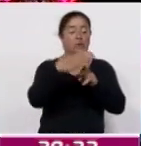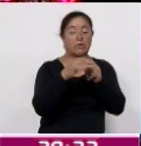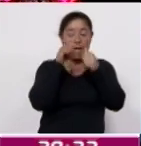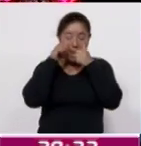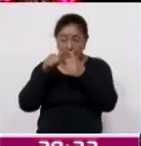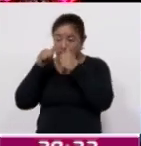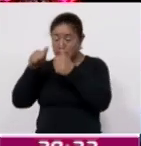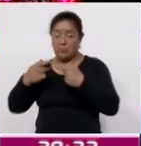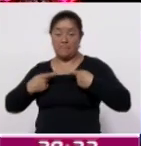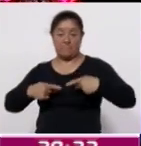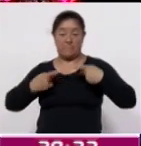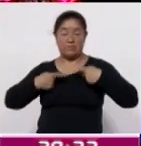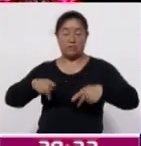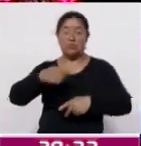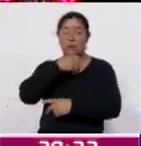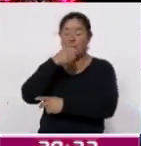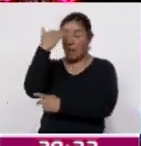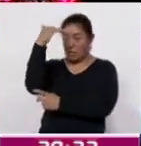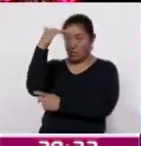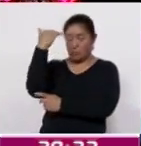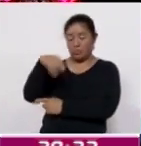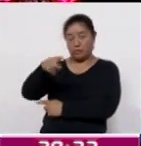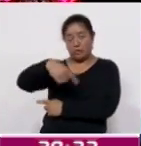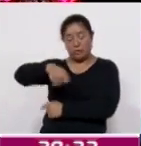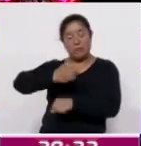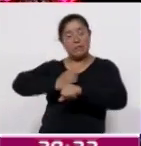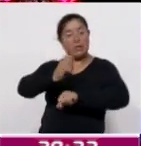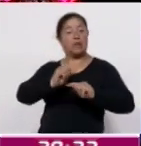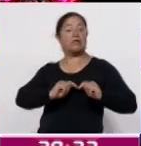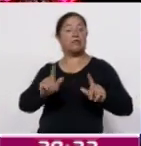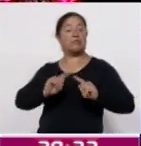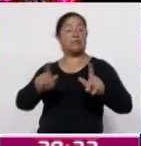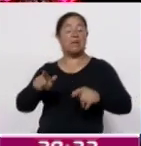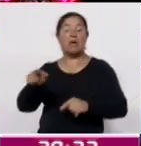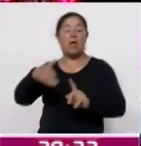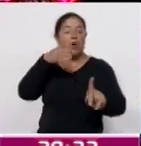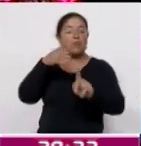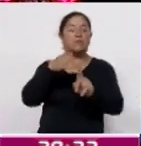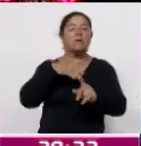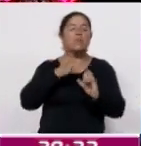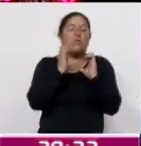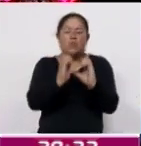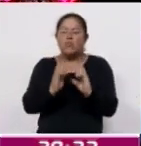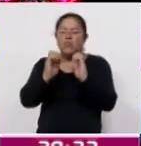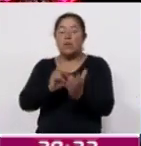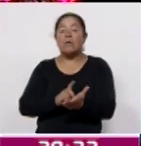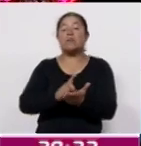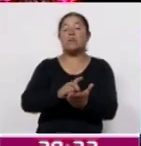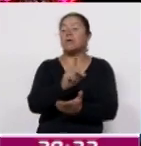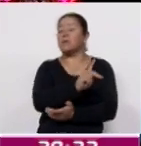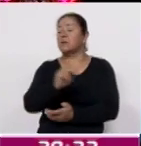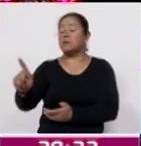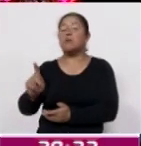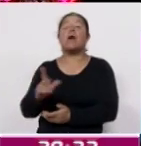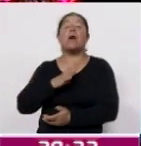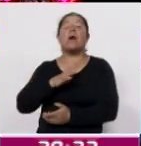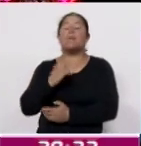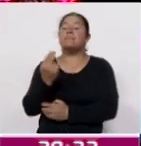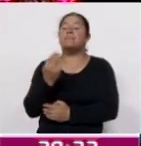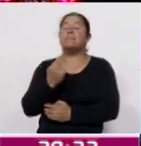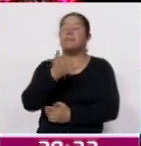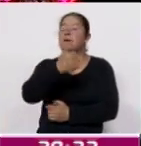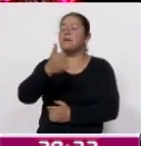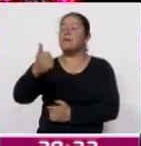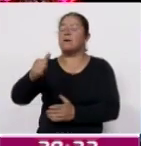Atención a Personas Adultas Mayores del Estado de Tlaxcala con el objetivo de proteger los derechos y cubrir las necesidades de